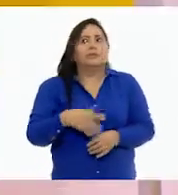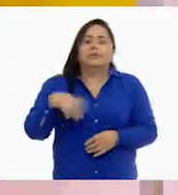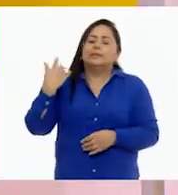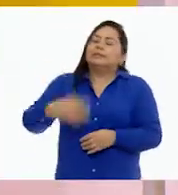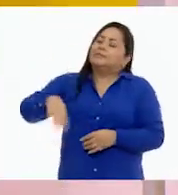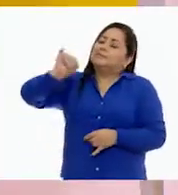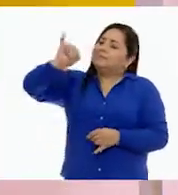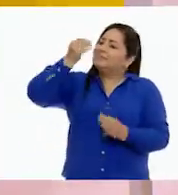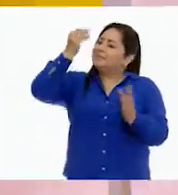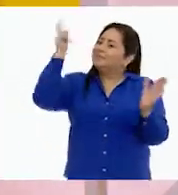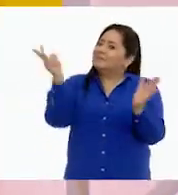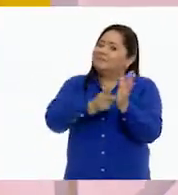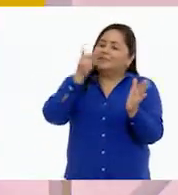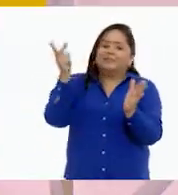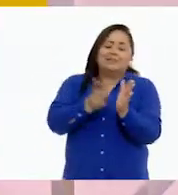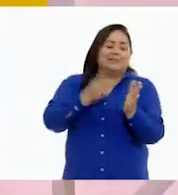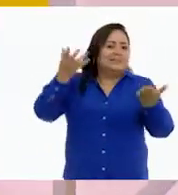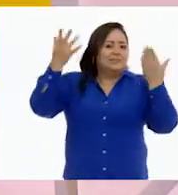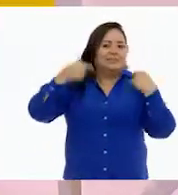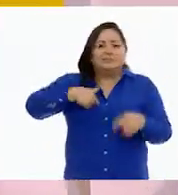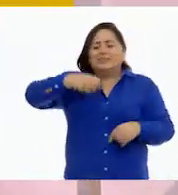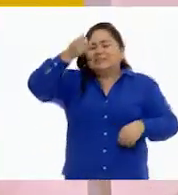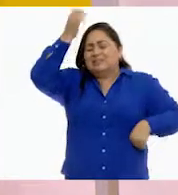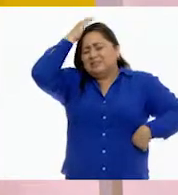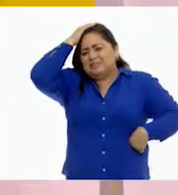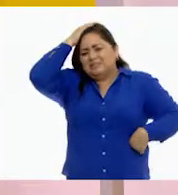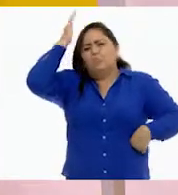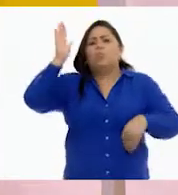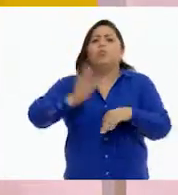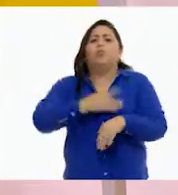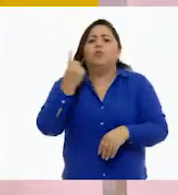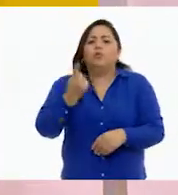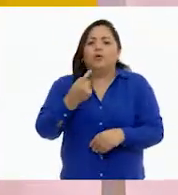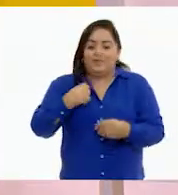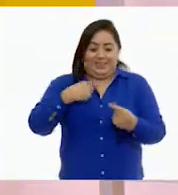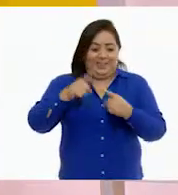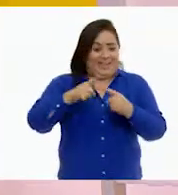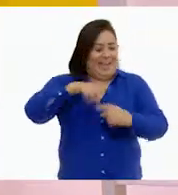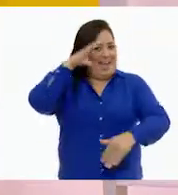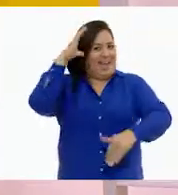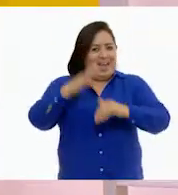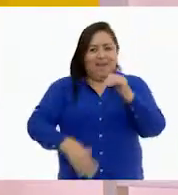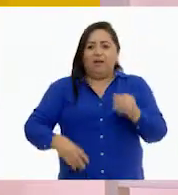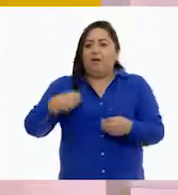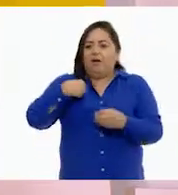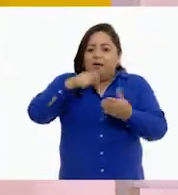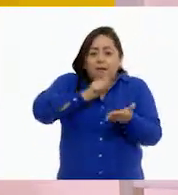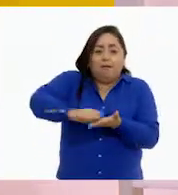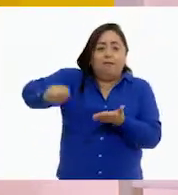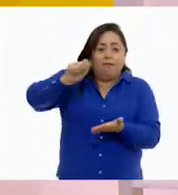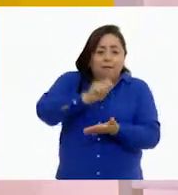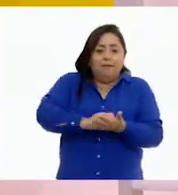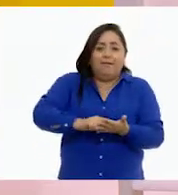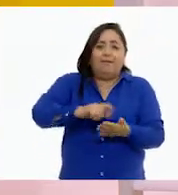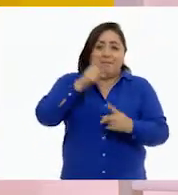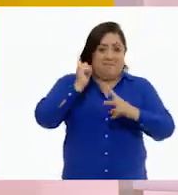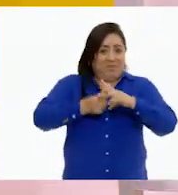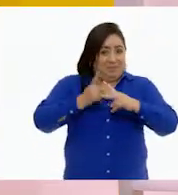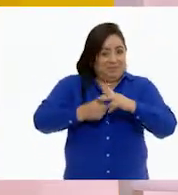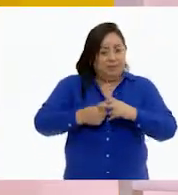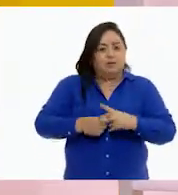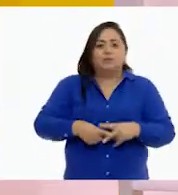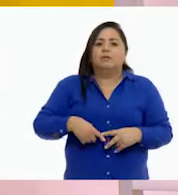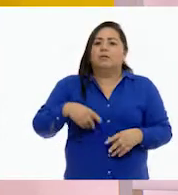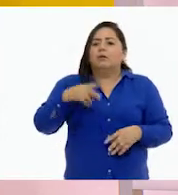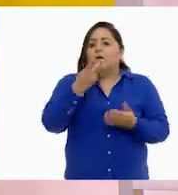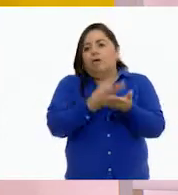Muchísimas veces, maestra. Me sentía yo fatal porque la había hecho y me había tardado y luego si era de matemáticas, pues